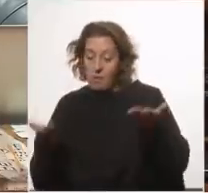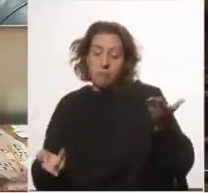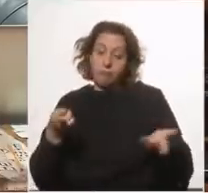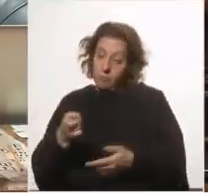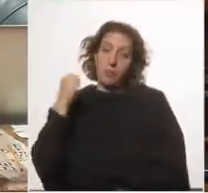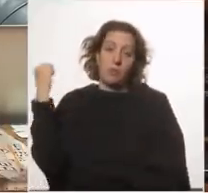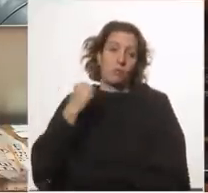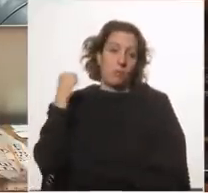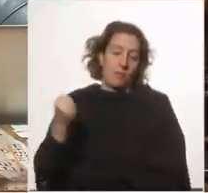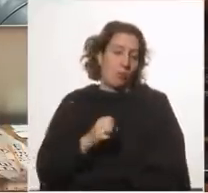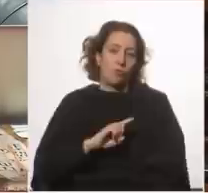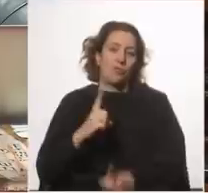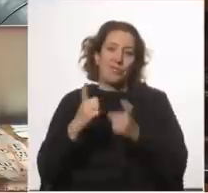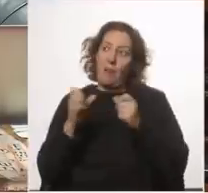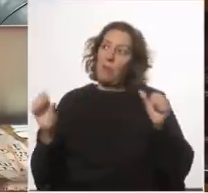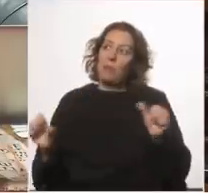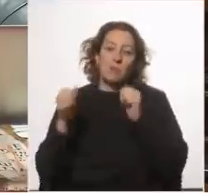preguntas que estamos haciendo ahora